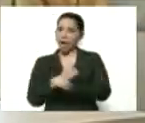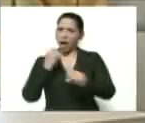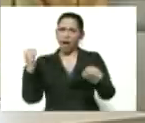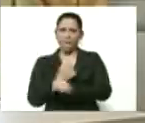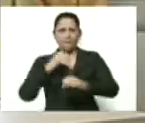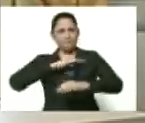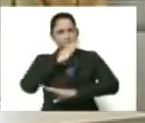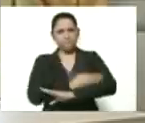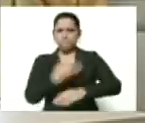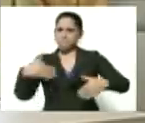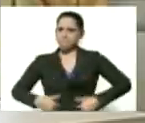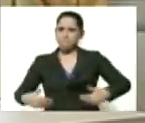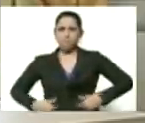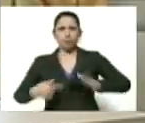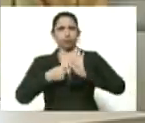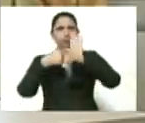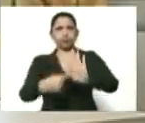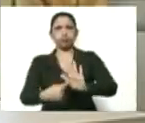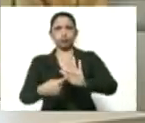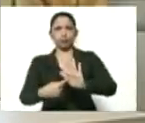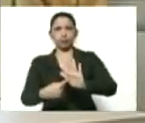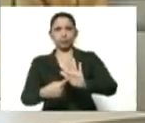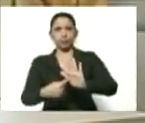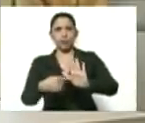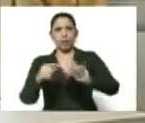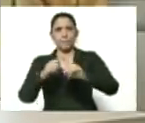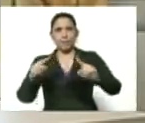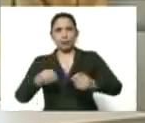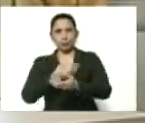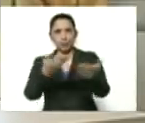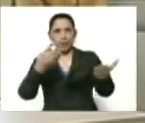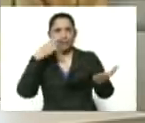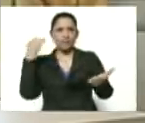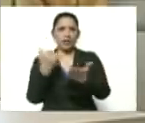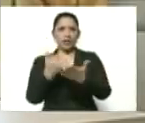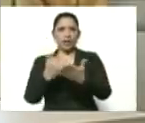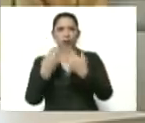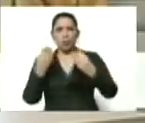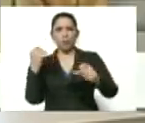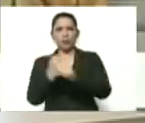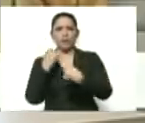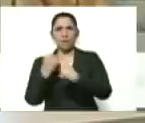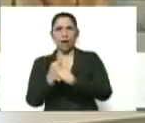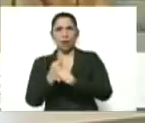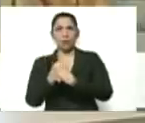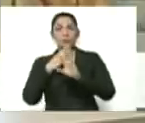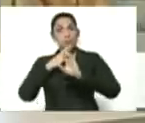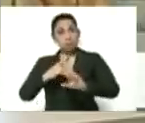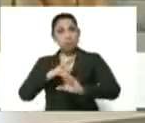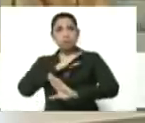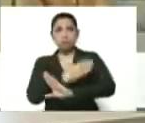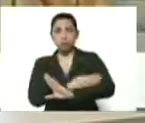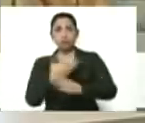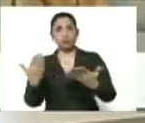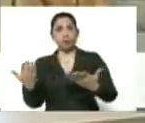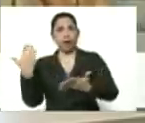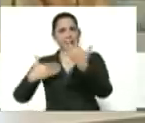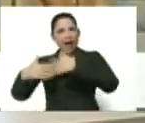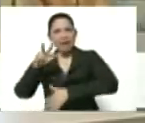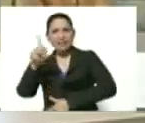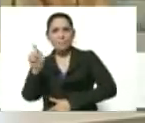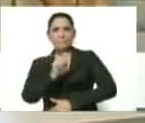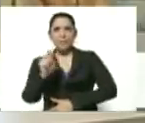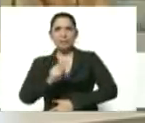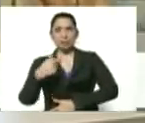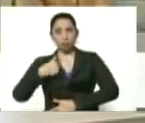trabajando y vamos a mostrarles para que ustedes vean cómo el trabajo da resultado hace tres meses le